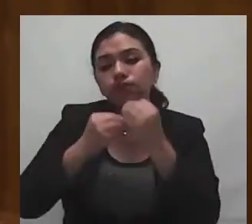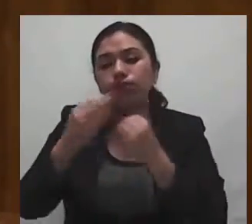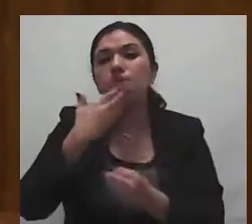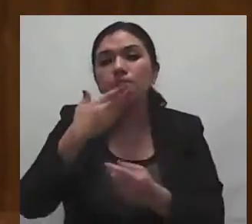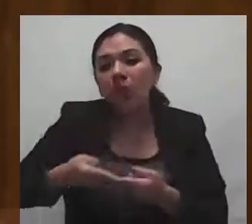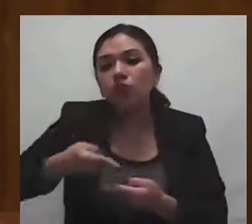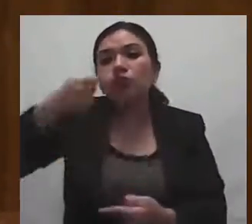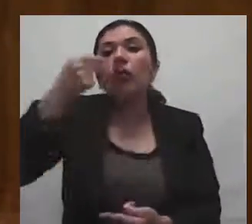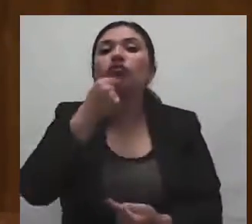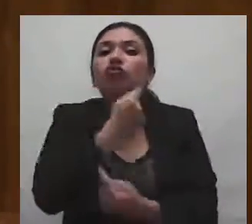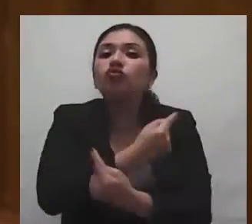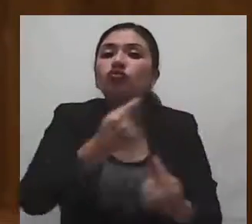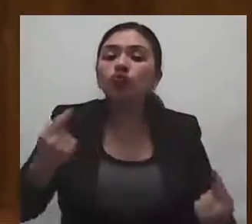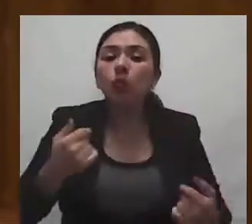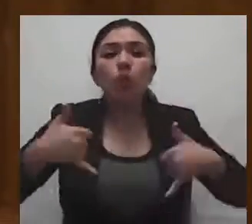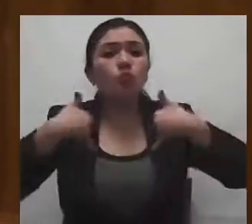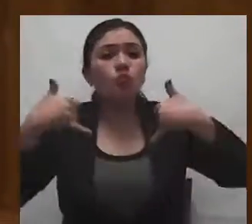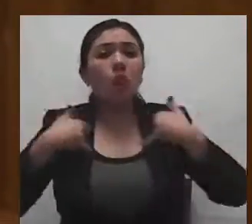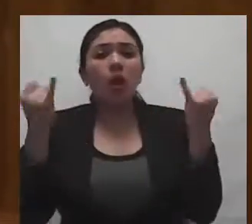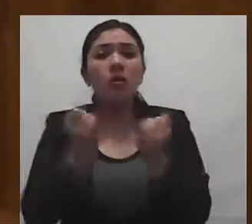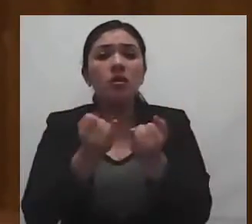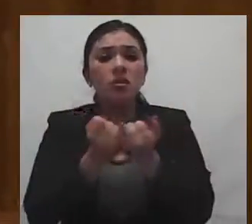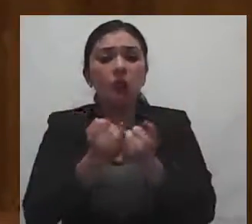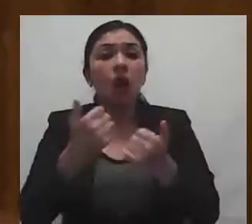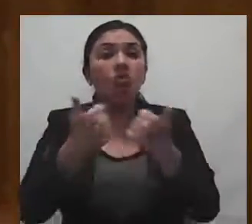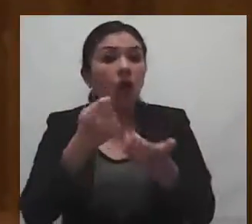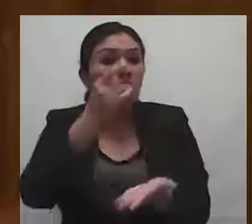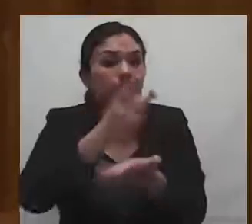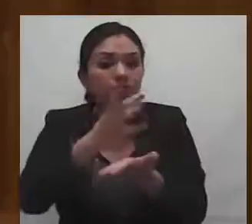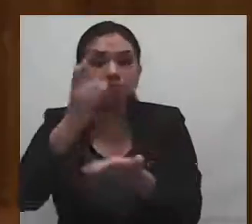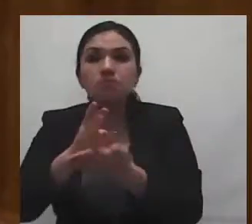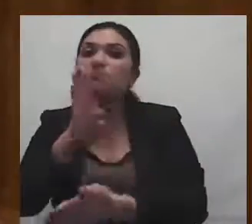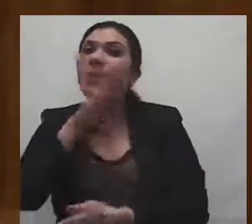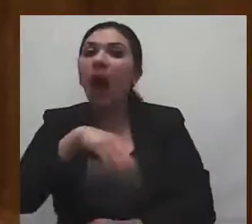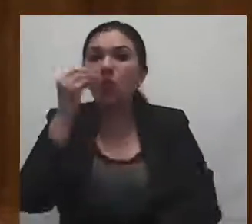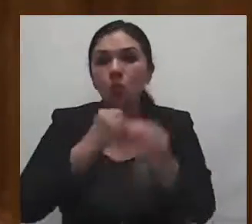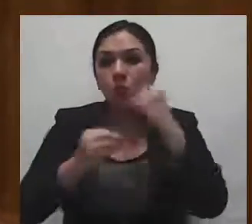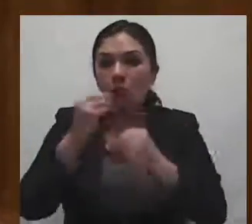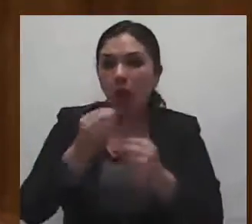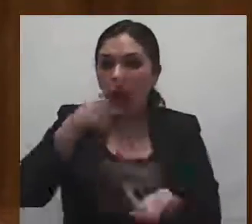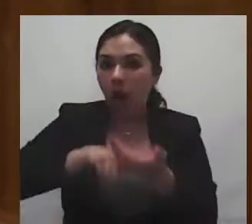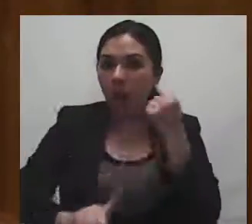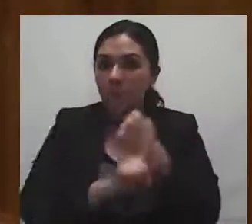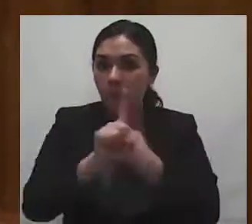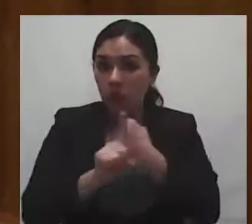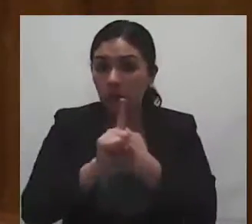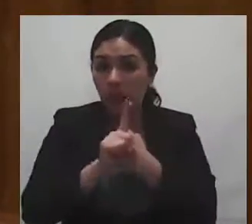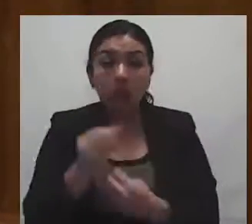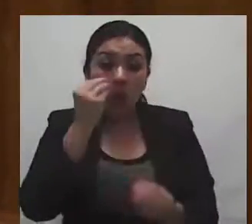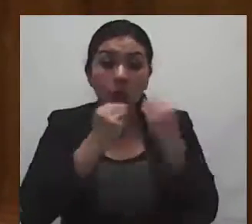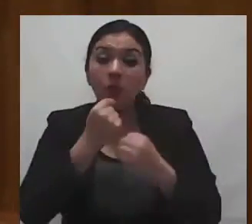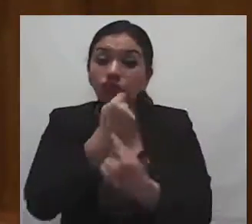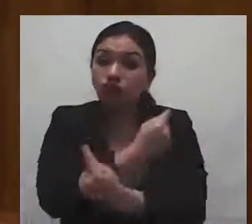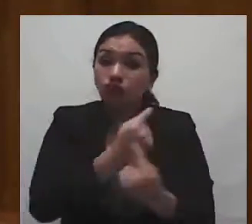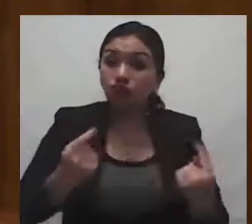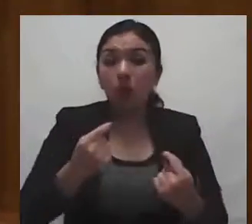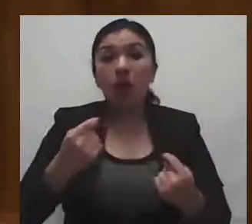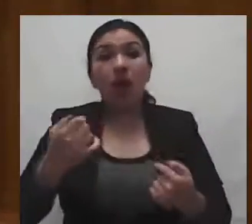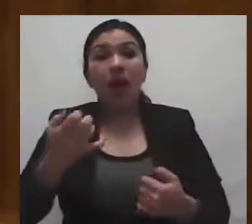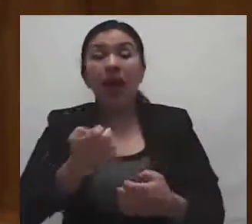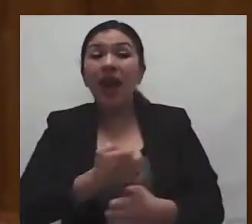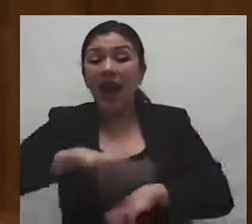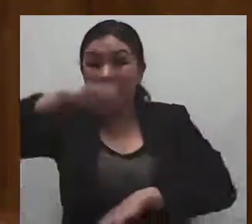los niños y adolescentes detectados con malnutrición. La alimentación de las niñas y los niños de edad escolar